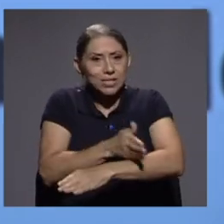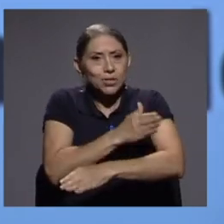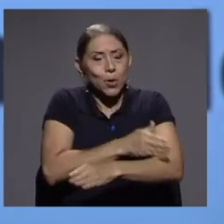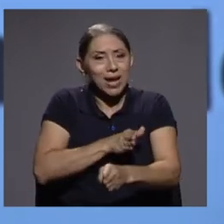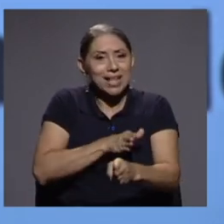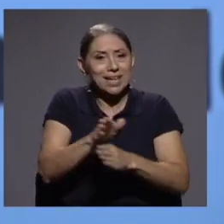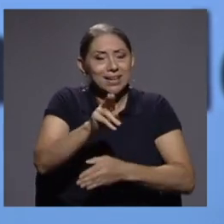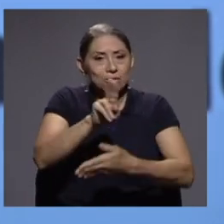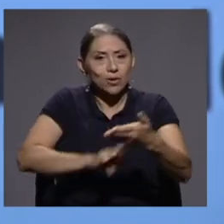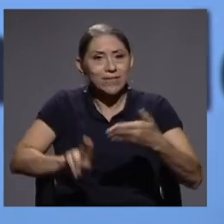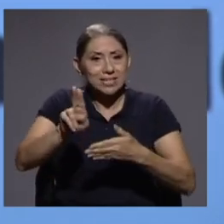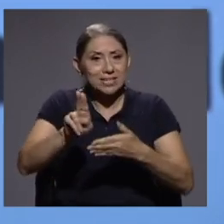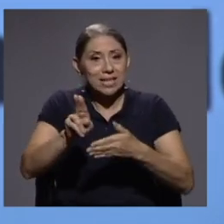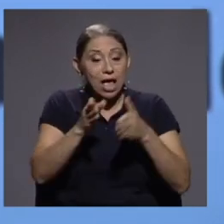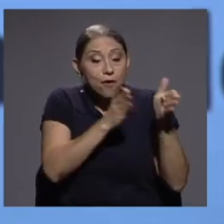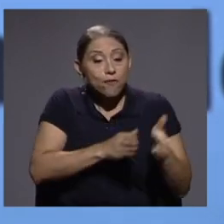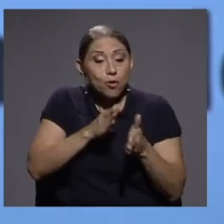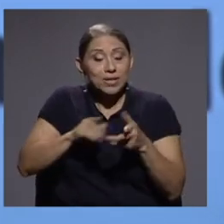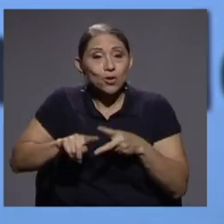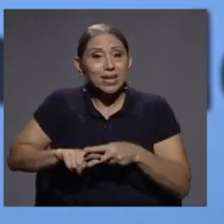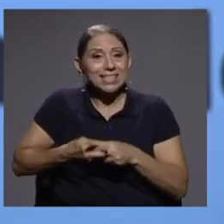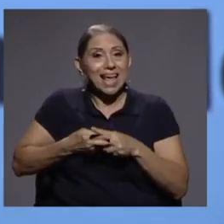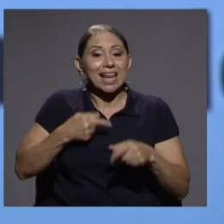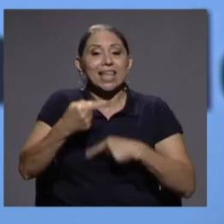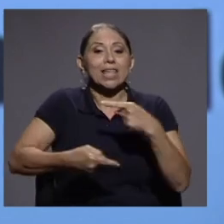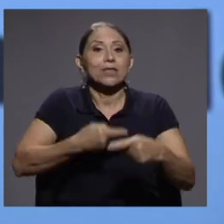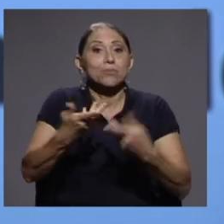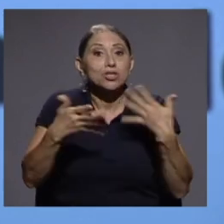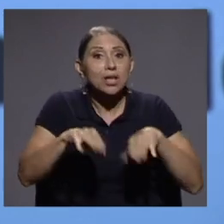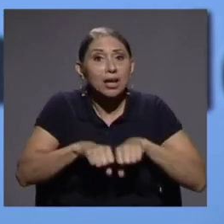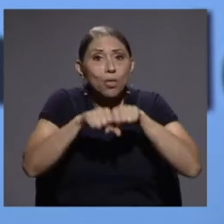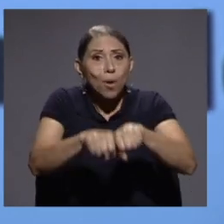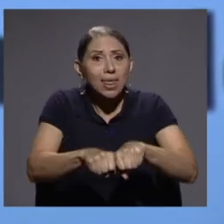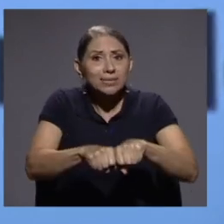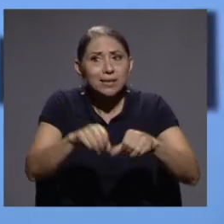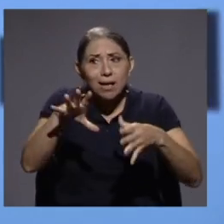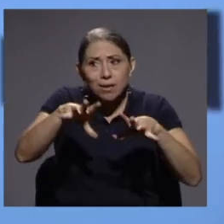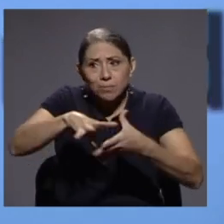en la formación inicial, pero también en la actualización una vez que se han graduado las personas.